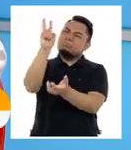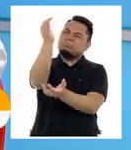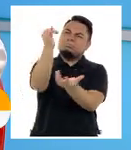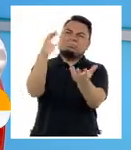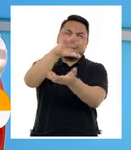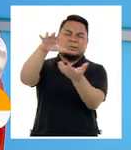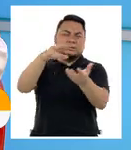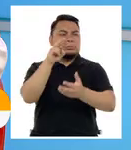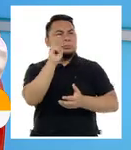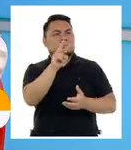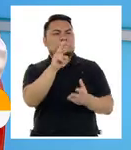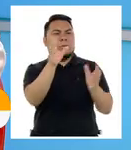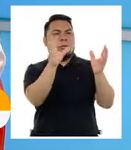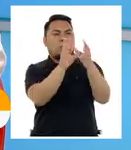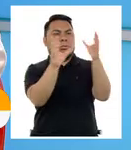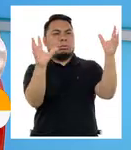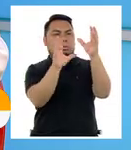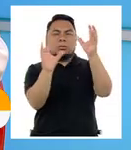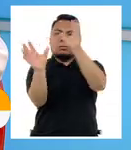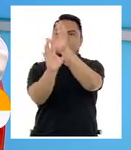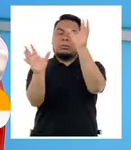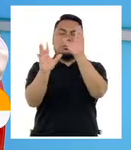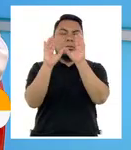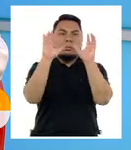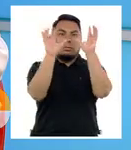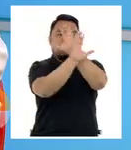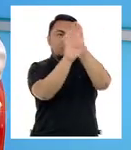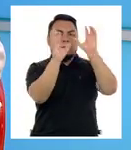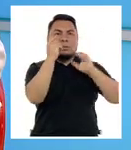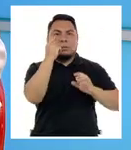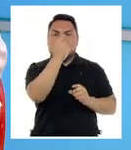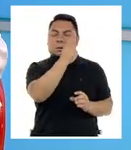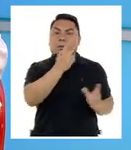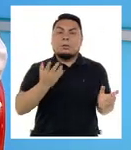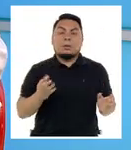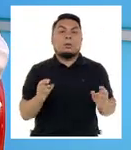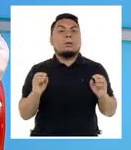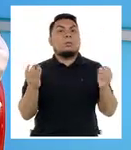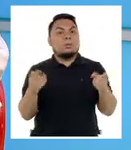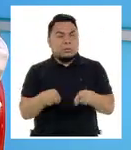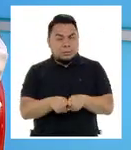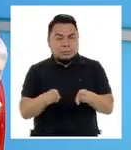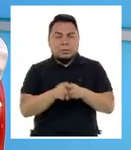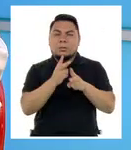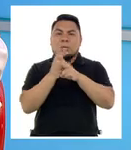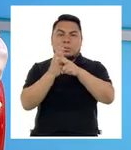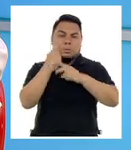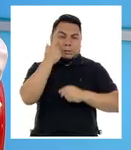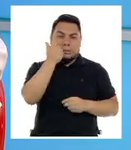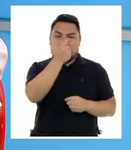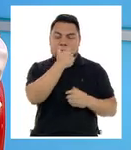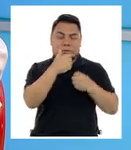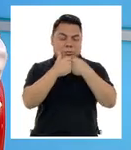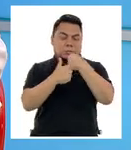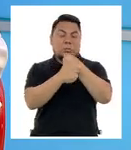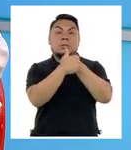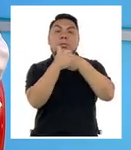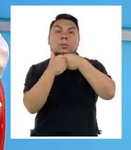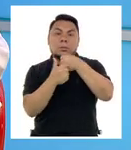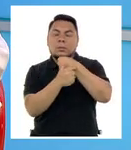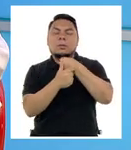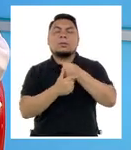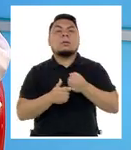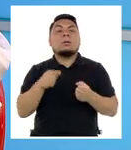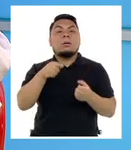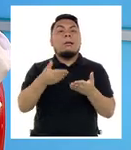en el medio que no le permite ver y hay diferentes enfermedades en la mácula. Ahora, la que se relaciona con la edad es la degeneración macular. Esta